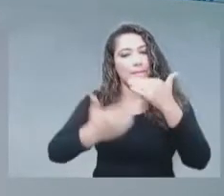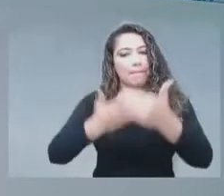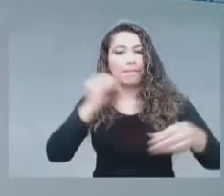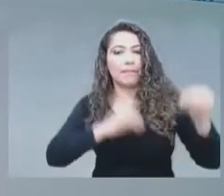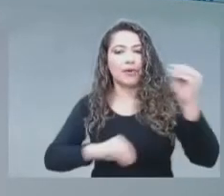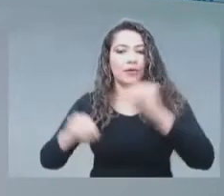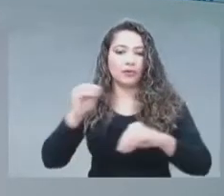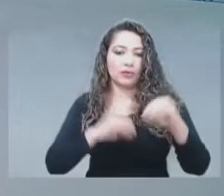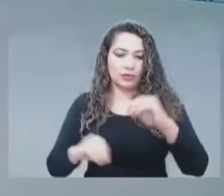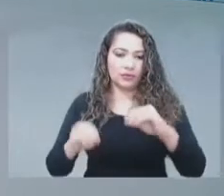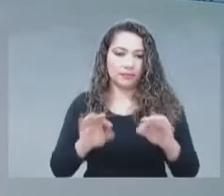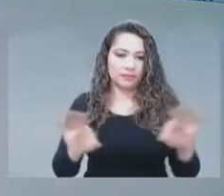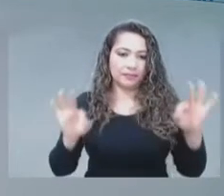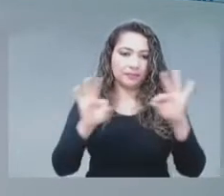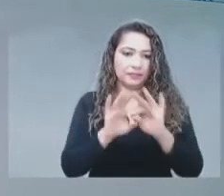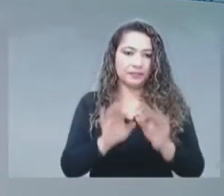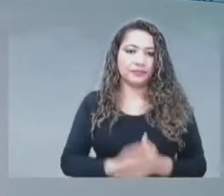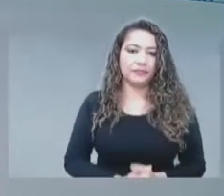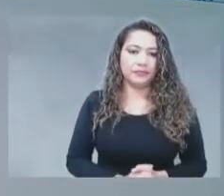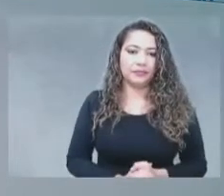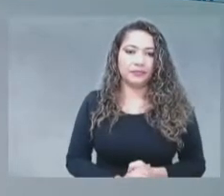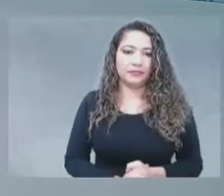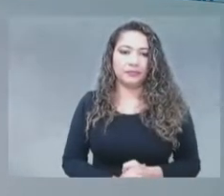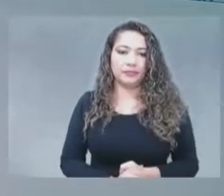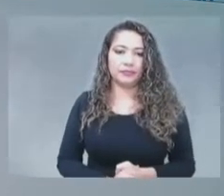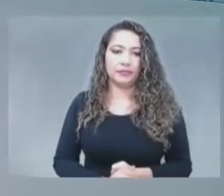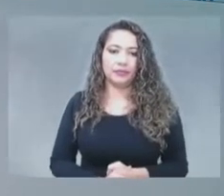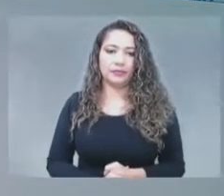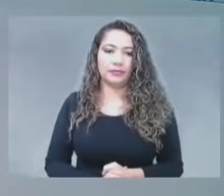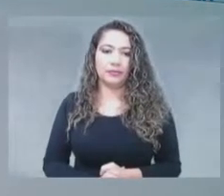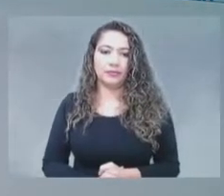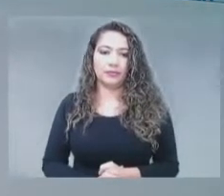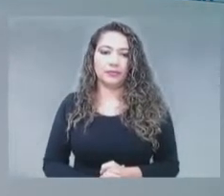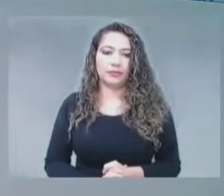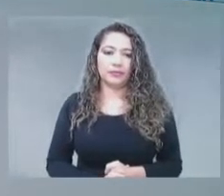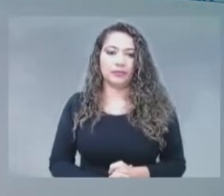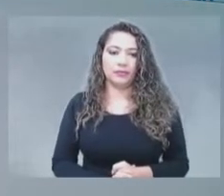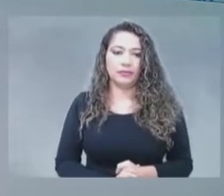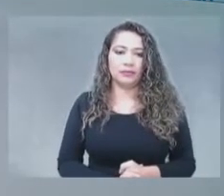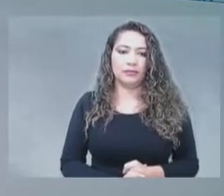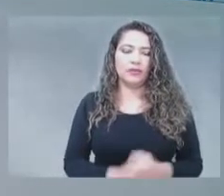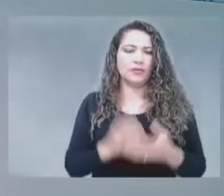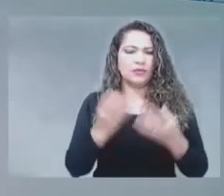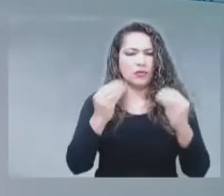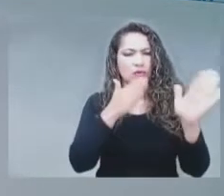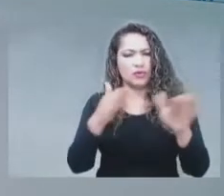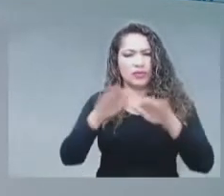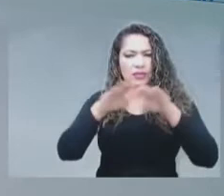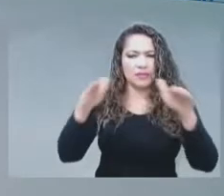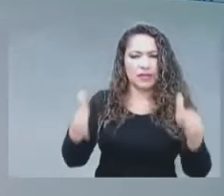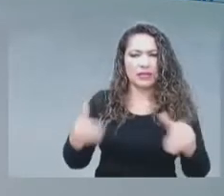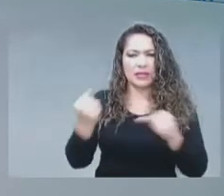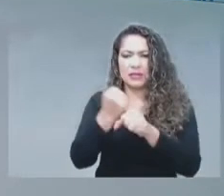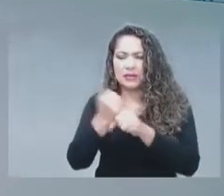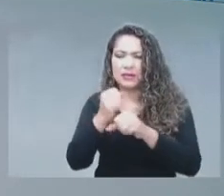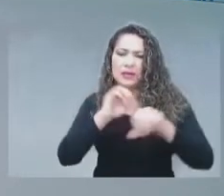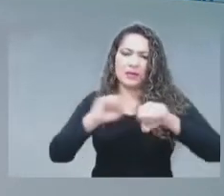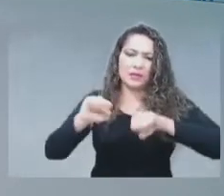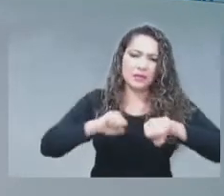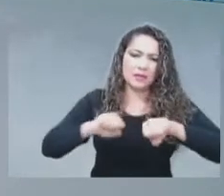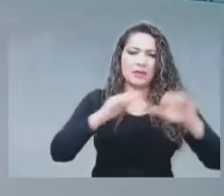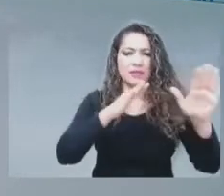hicimos muchas mesas de trabajo. El año pasado trabajamos con 10 sectores